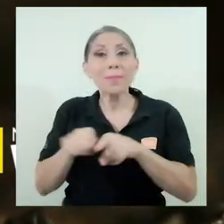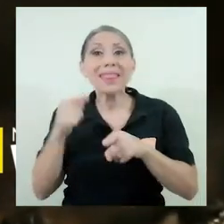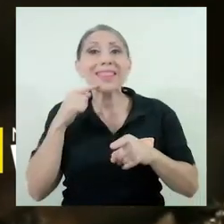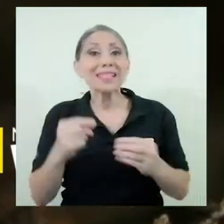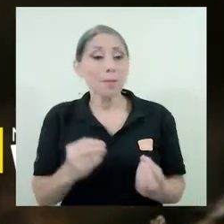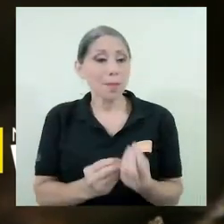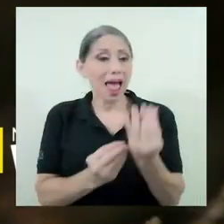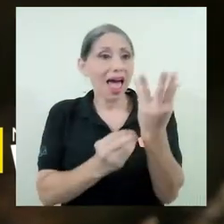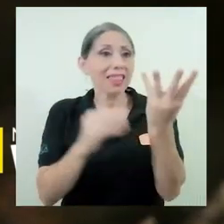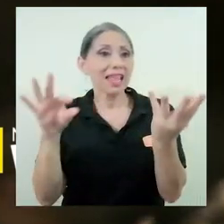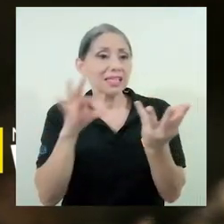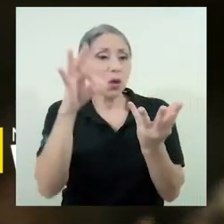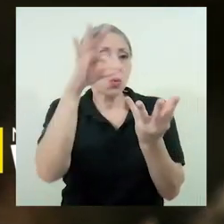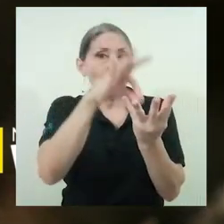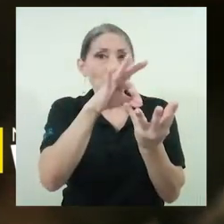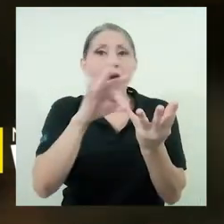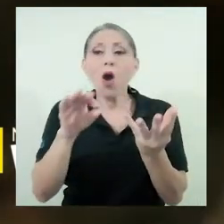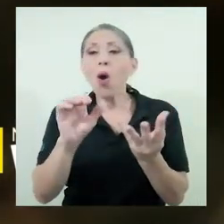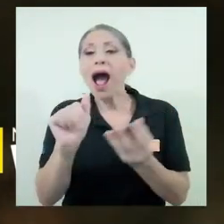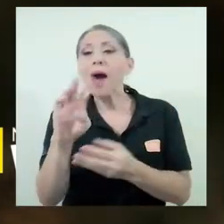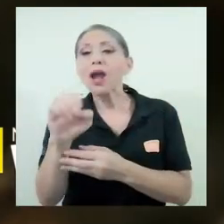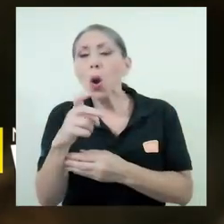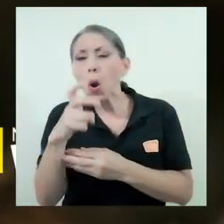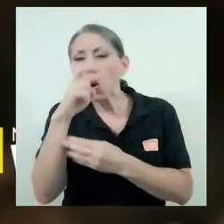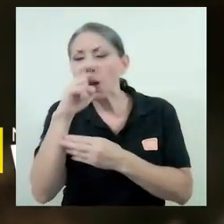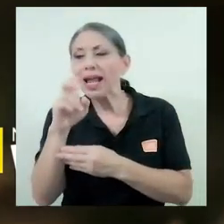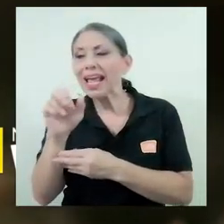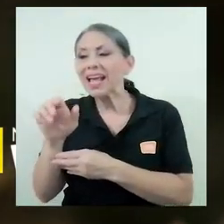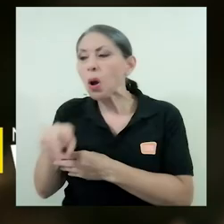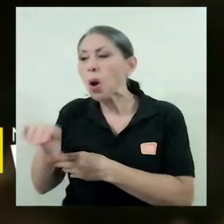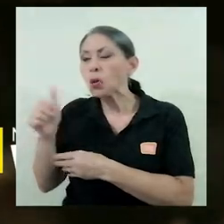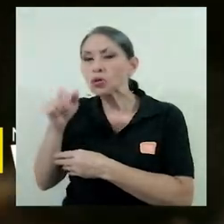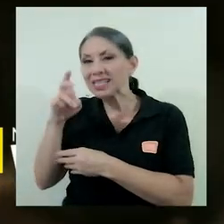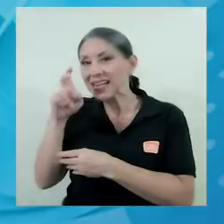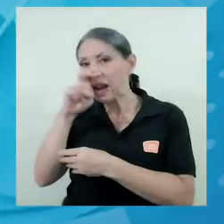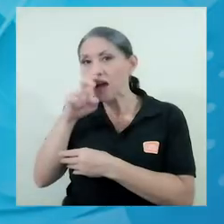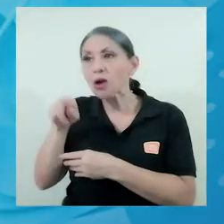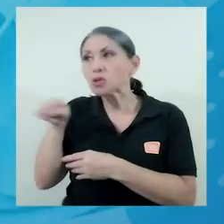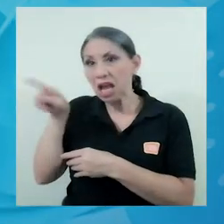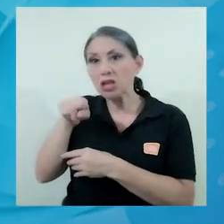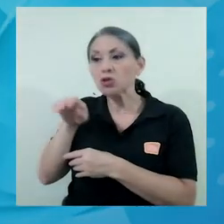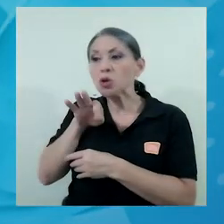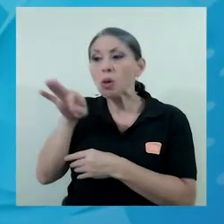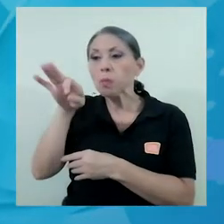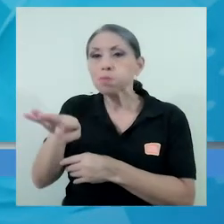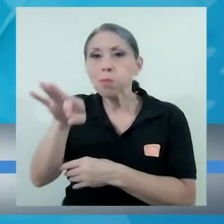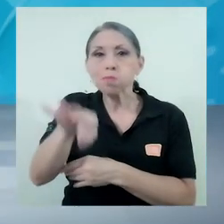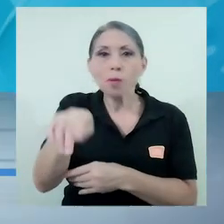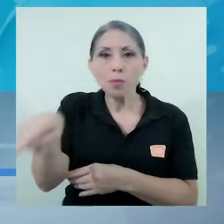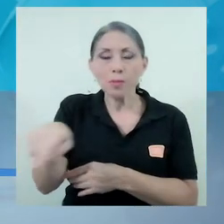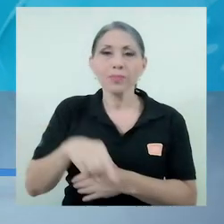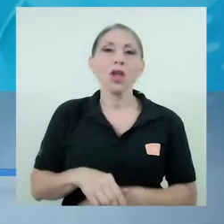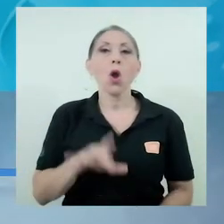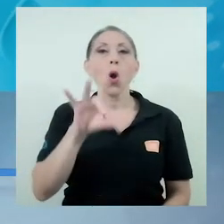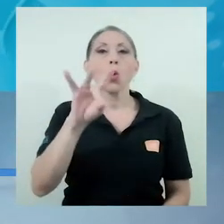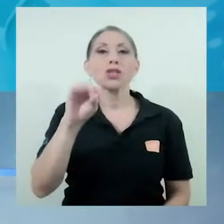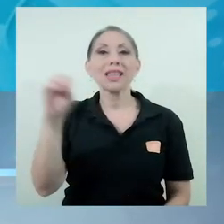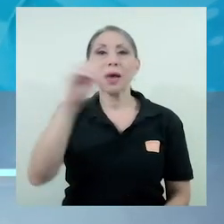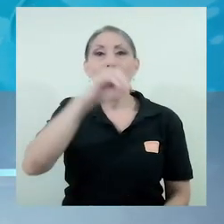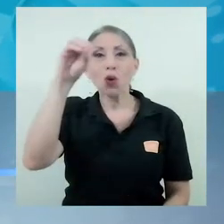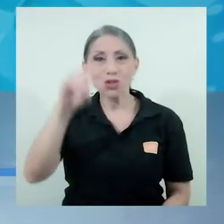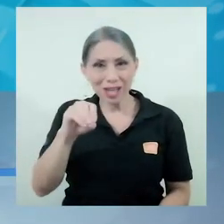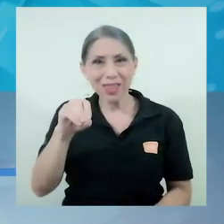savia de plantas abejones y mayoritariamente de escarabajos 80 por ciento de los pellets o sea de las